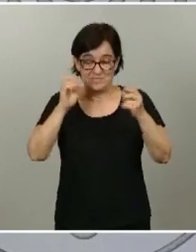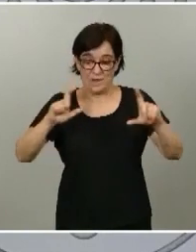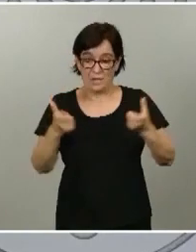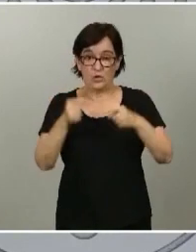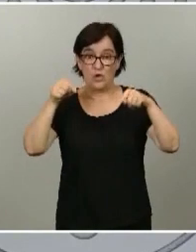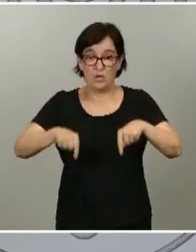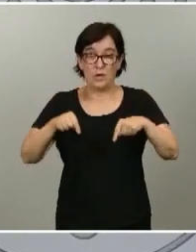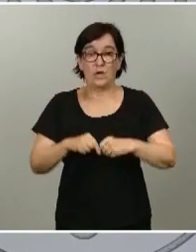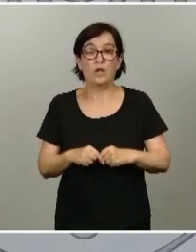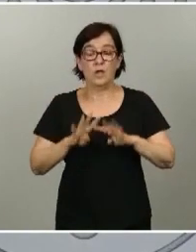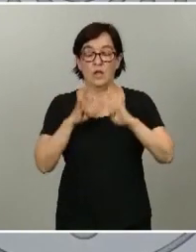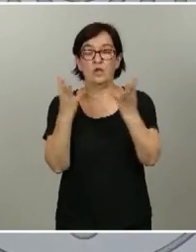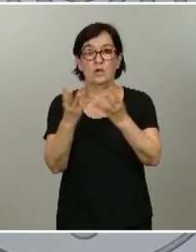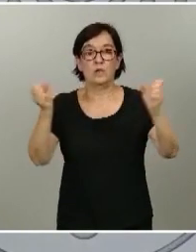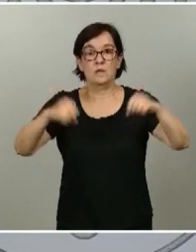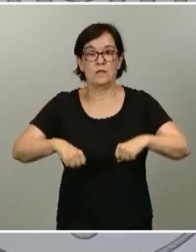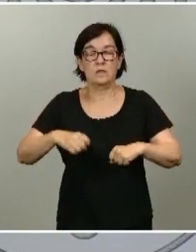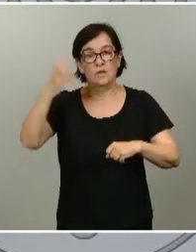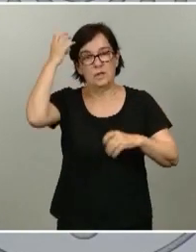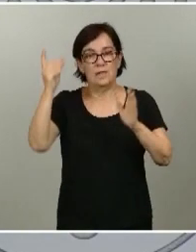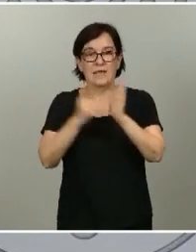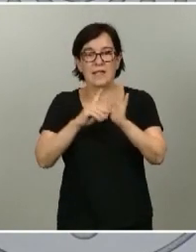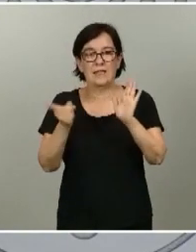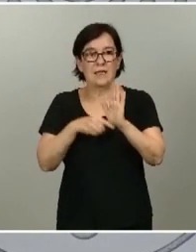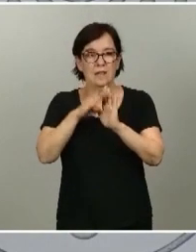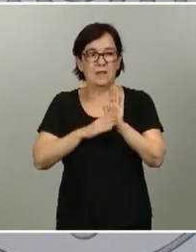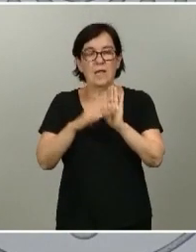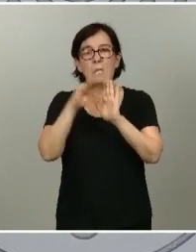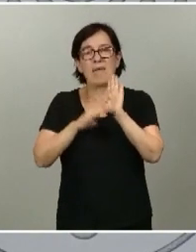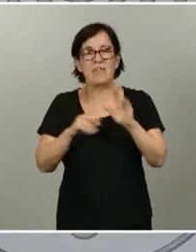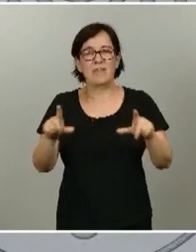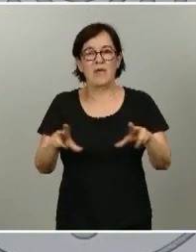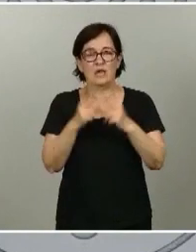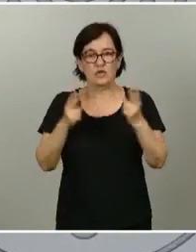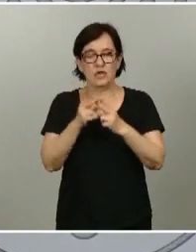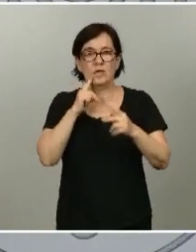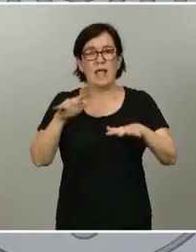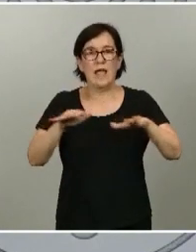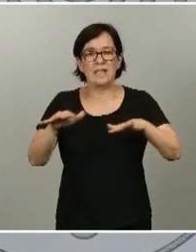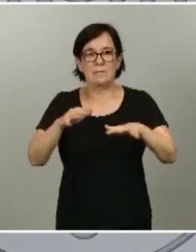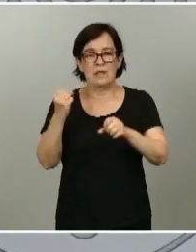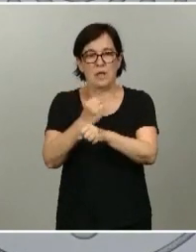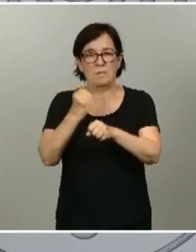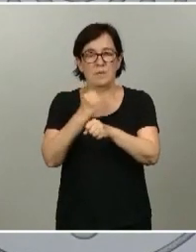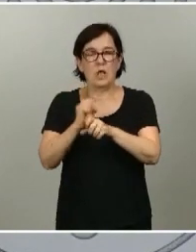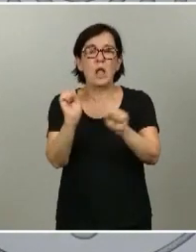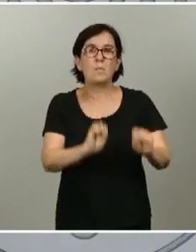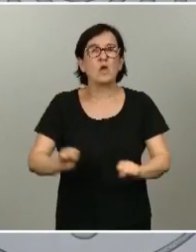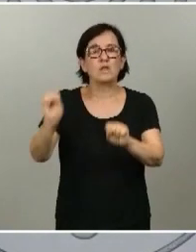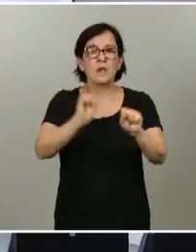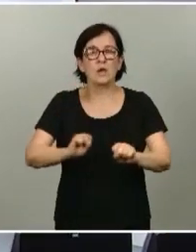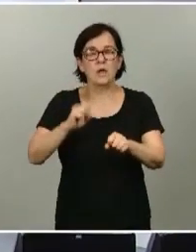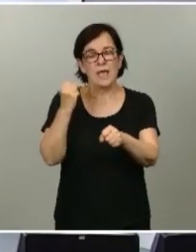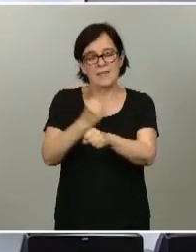El Consejo ha aprobado el Real Decreto-Ley de Medidas Sociales de Reactivación del Empleo y de Protección del Trabajo